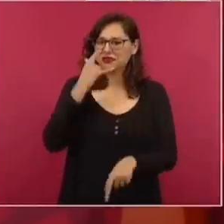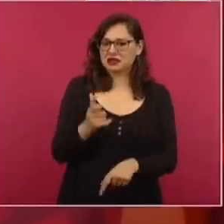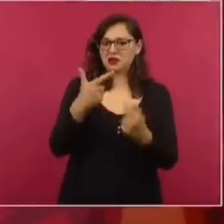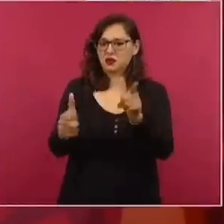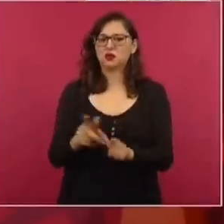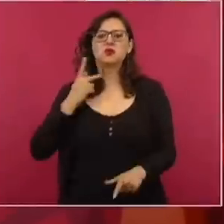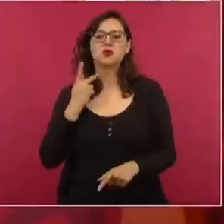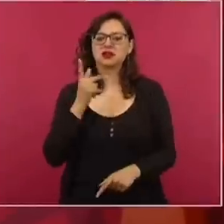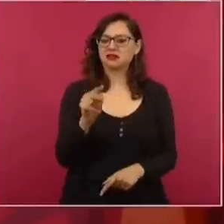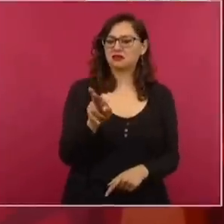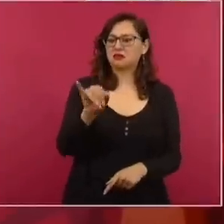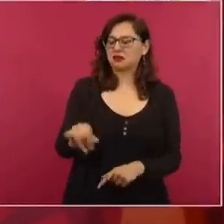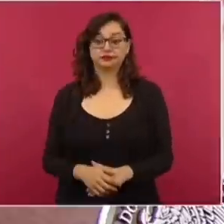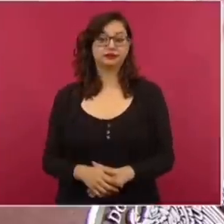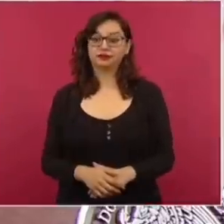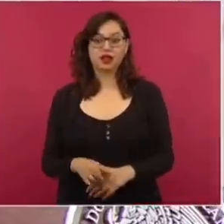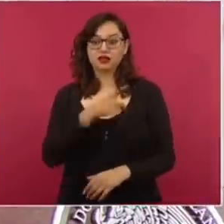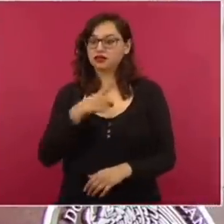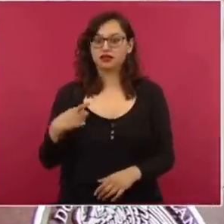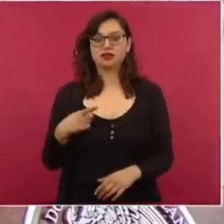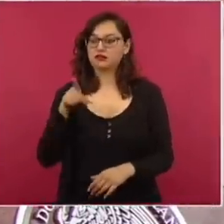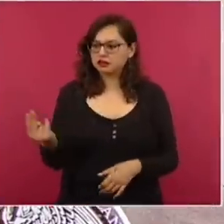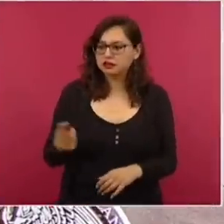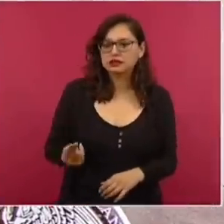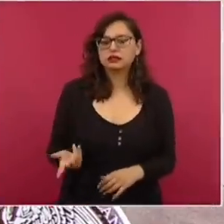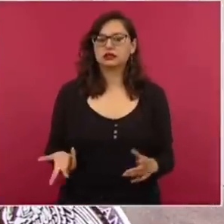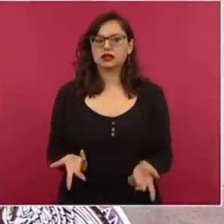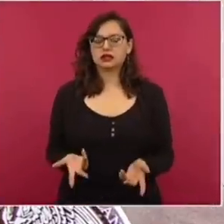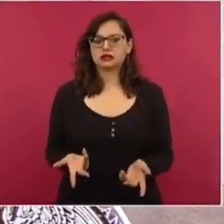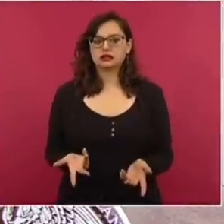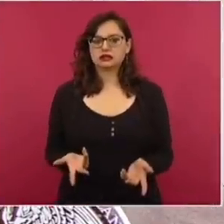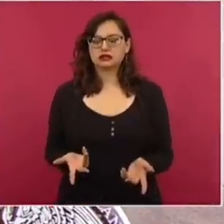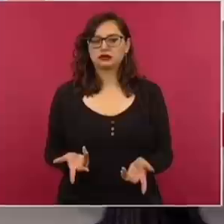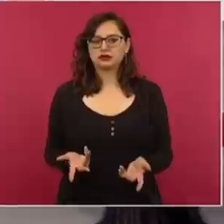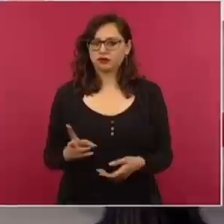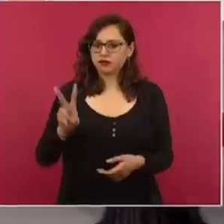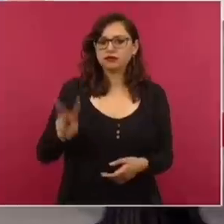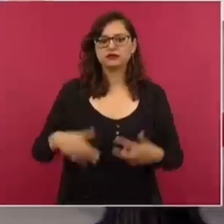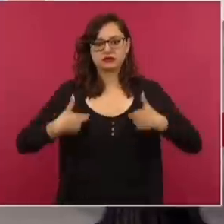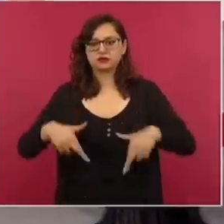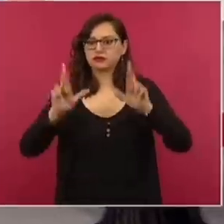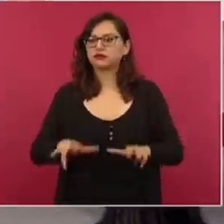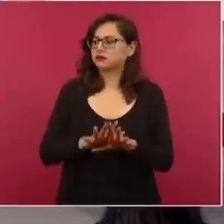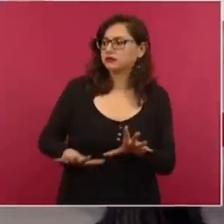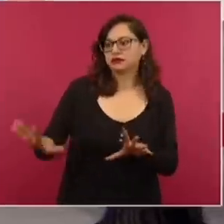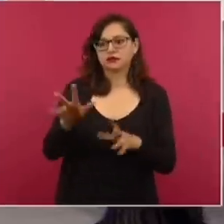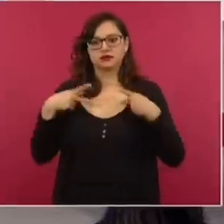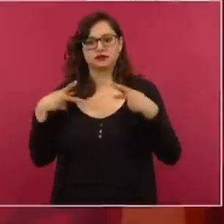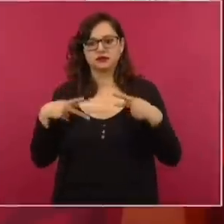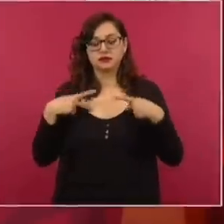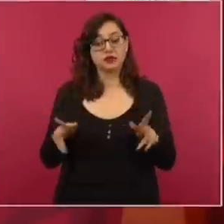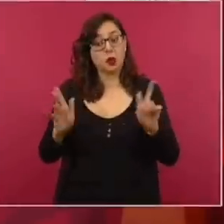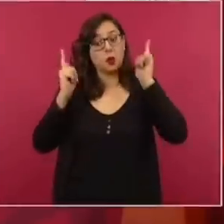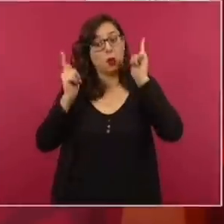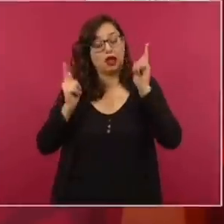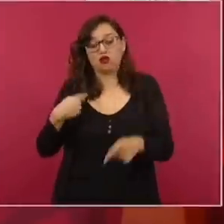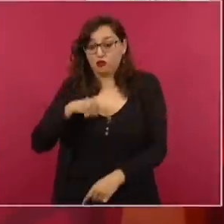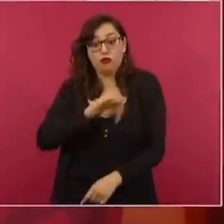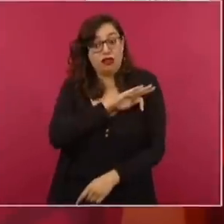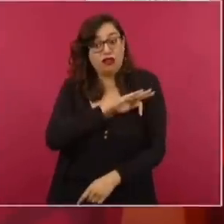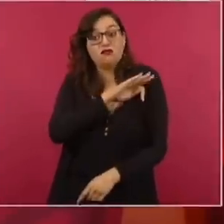Ojalá y se rebelen los legisladores y se asuman como auténticos representantes populares. No lo descarto.